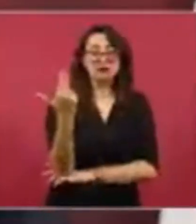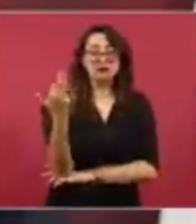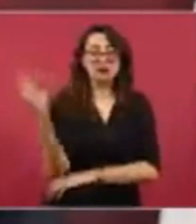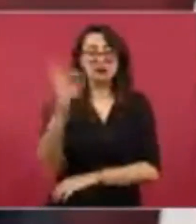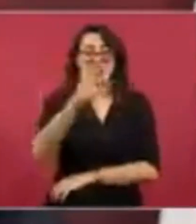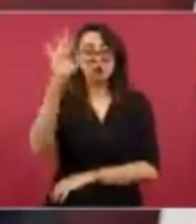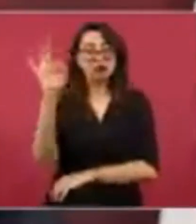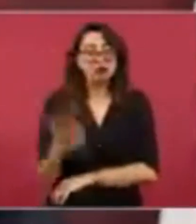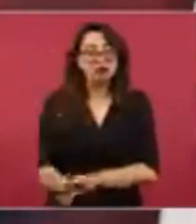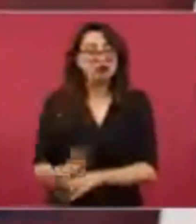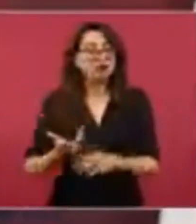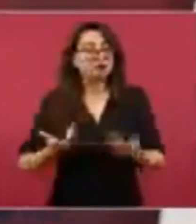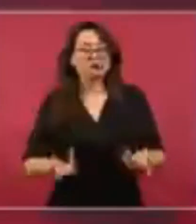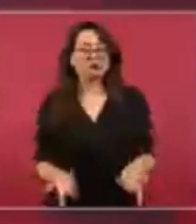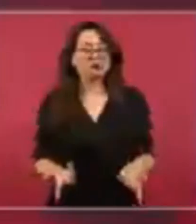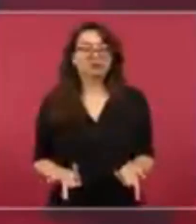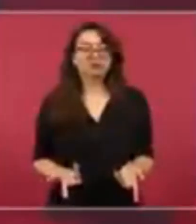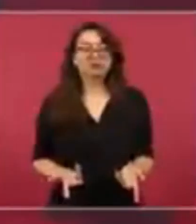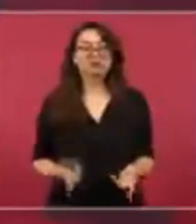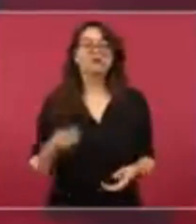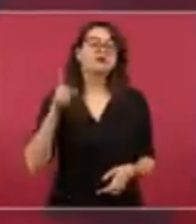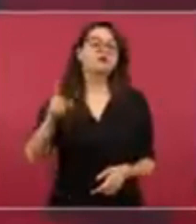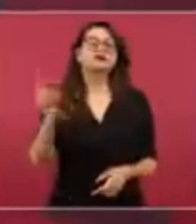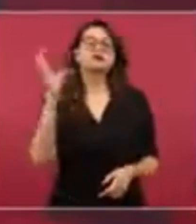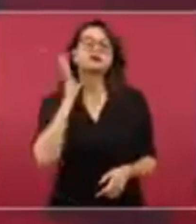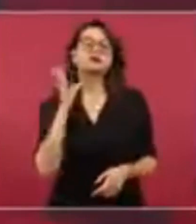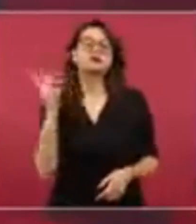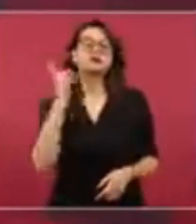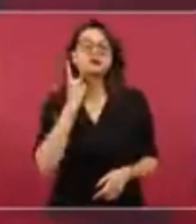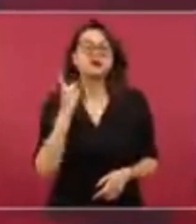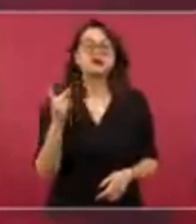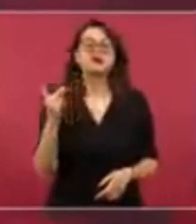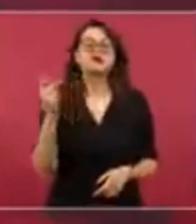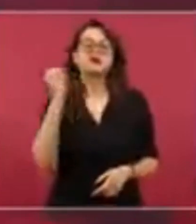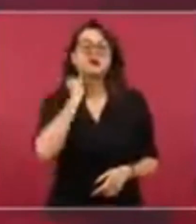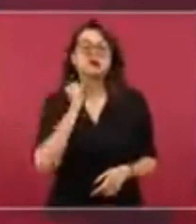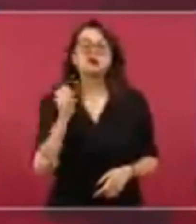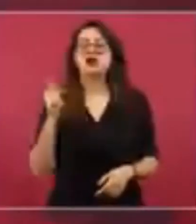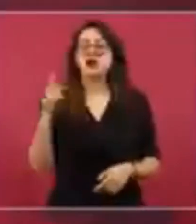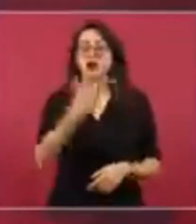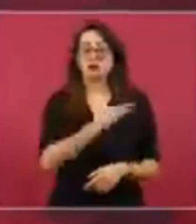al presidente y